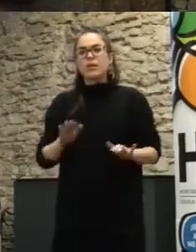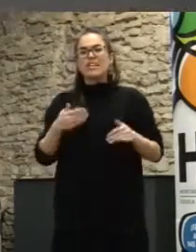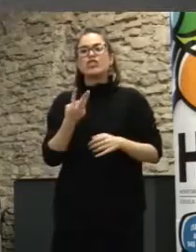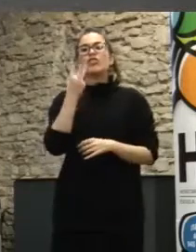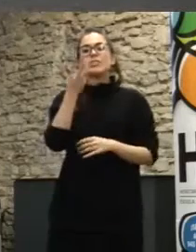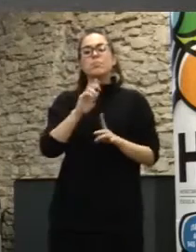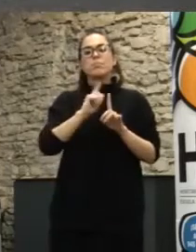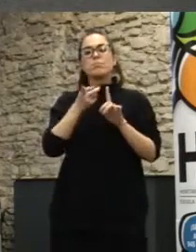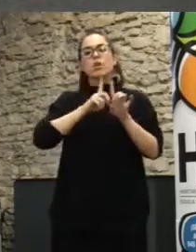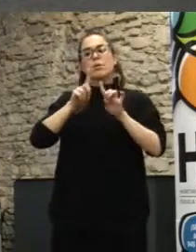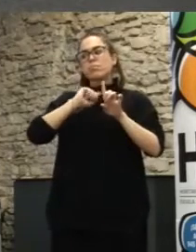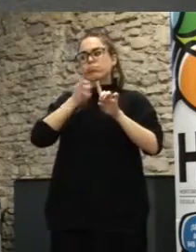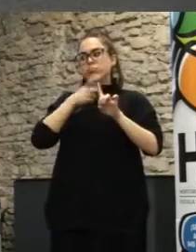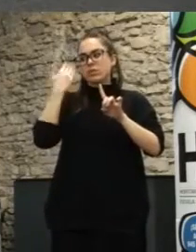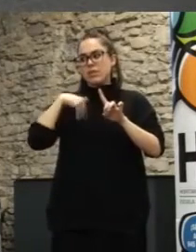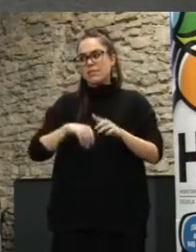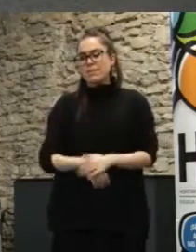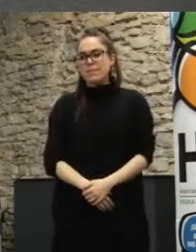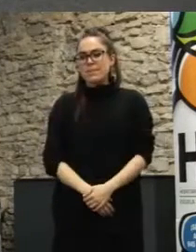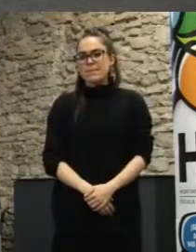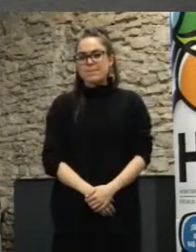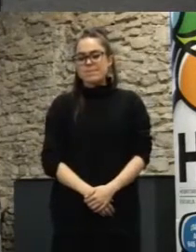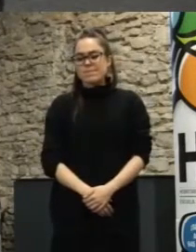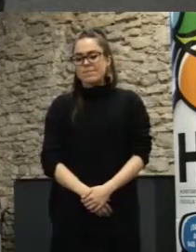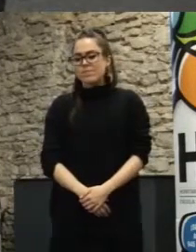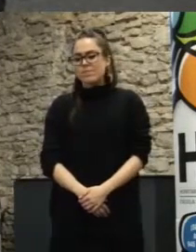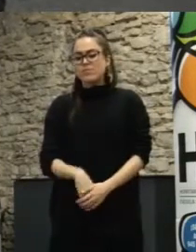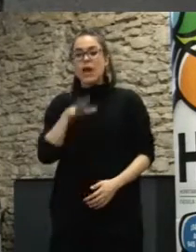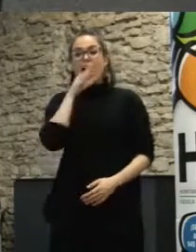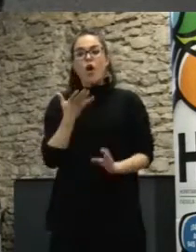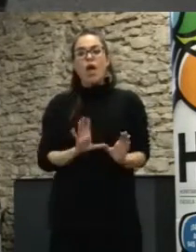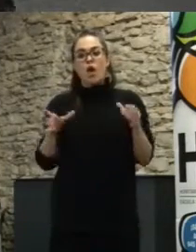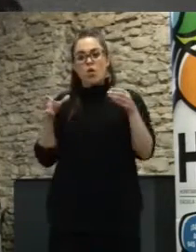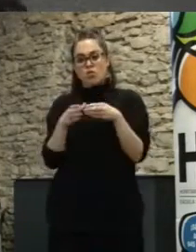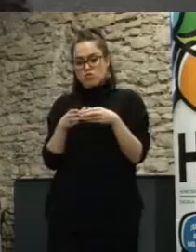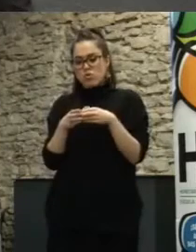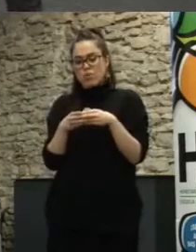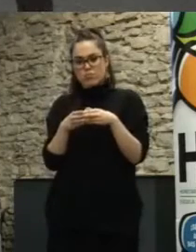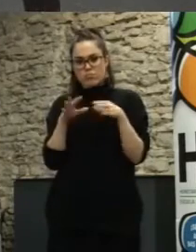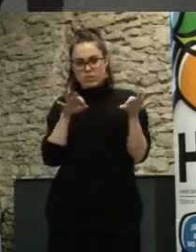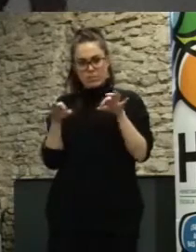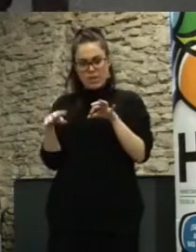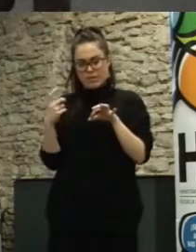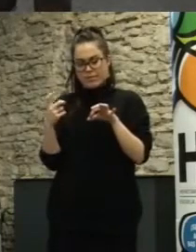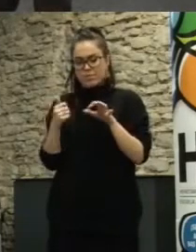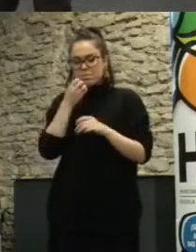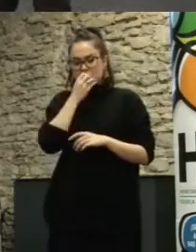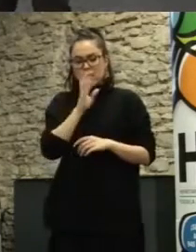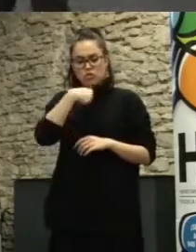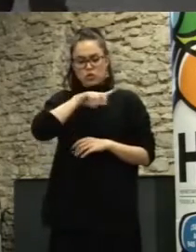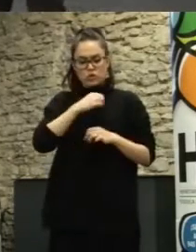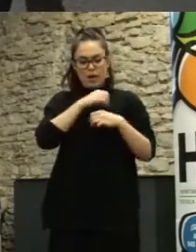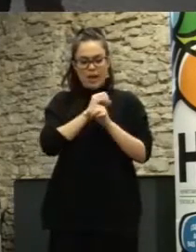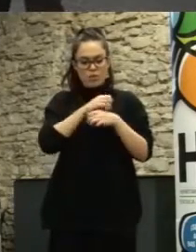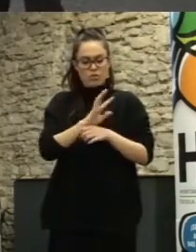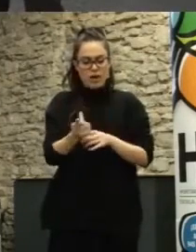los desafíos ahora se trataría de montar en general el equipo dentro del laboratorio decimos bueno ya tenemos estas